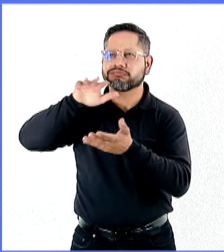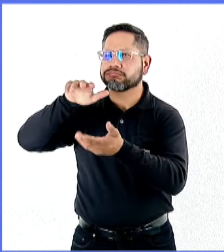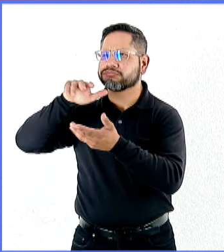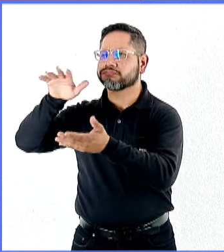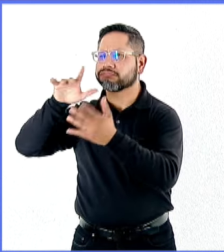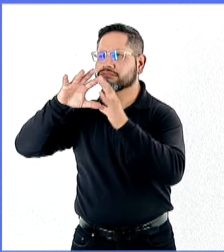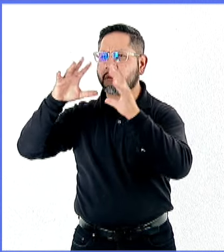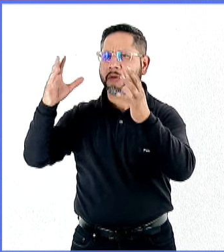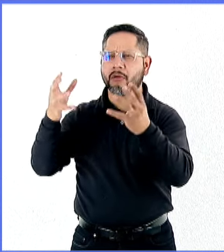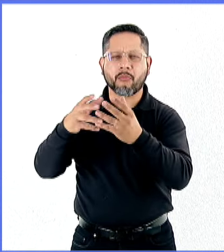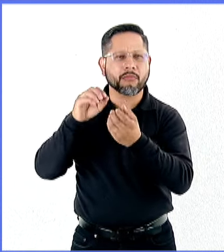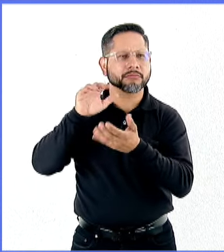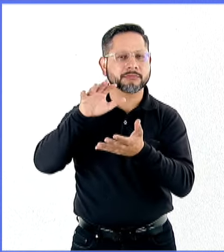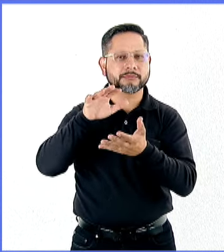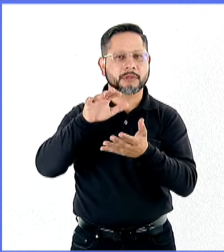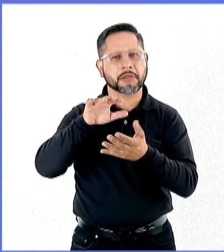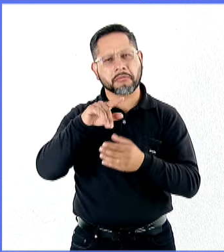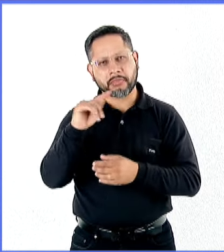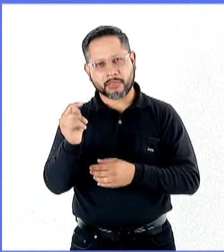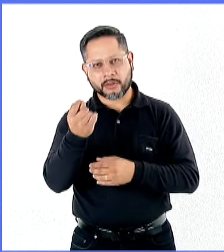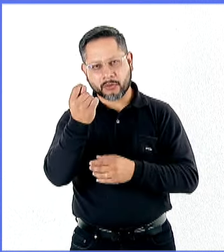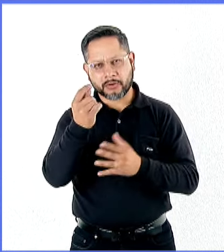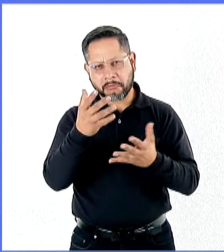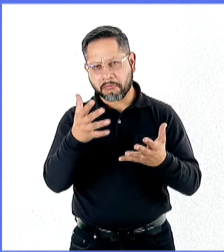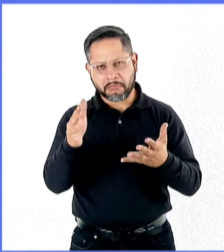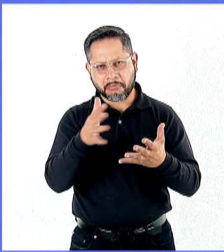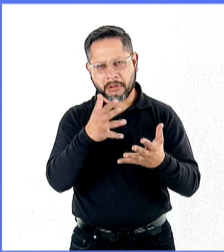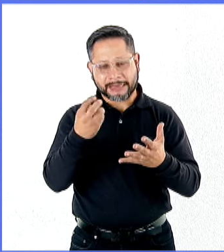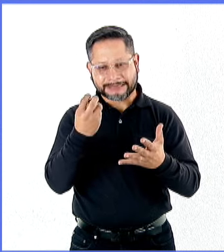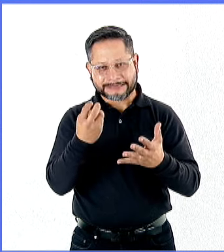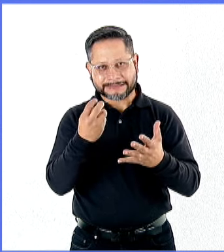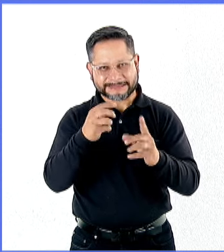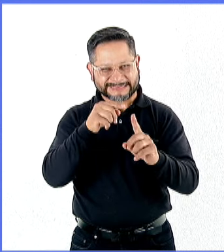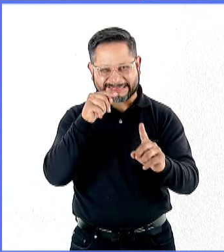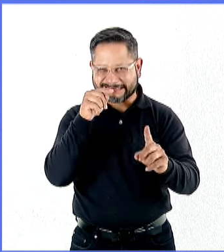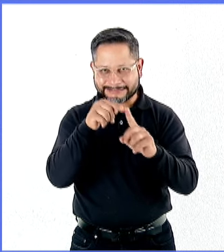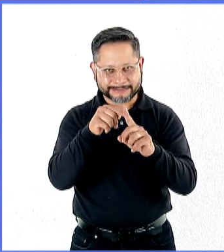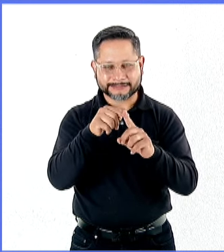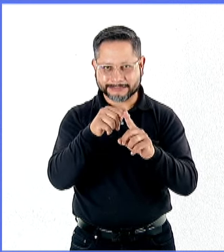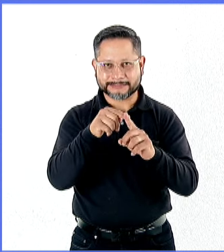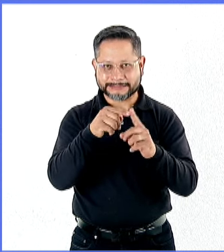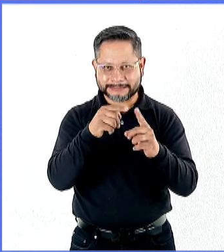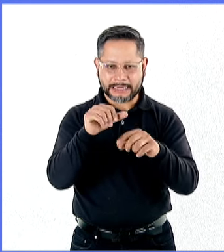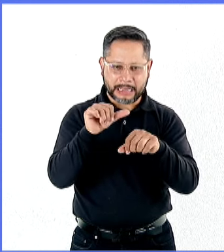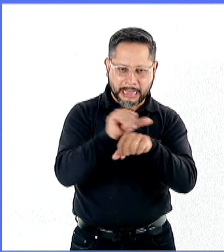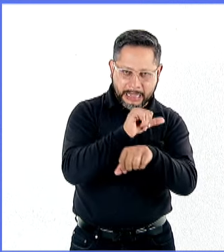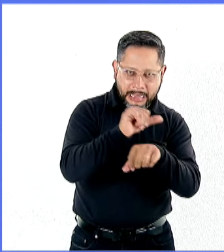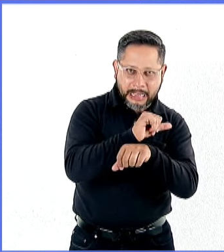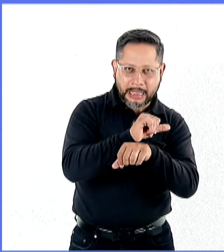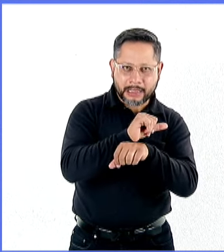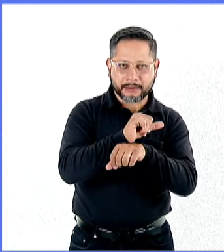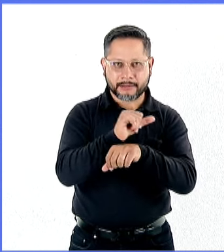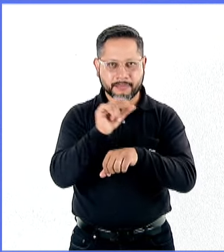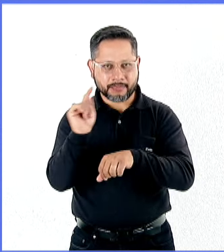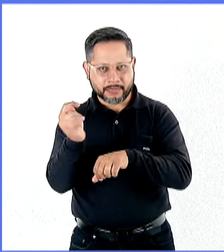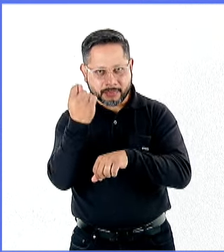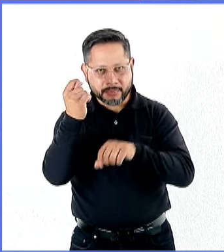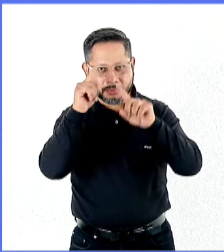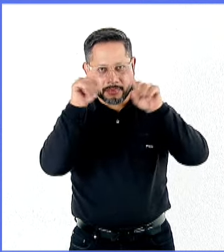también de mediana tecnología. Pero, digamos, son estos sectores muy específicos que son los que se han visto